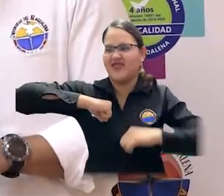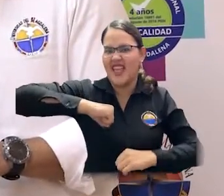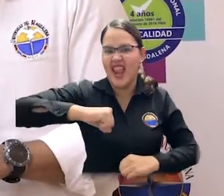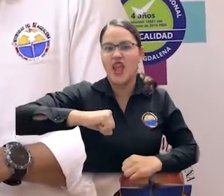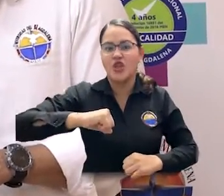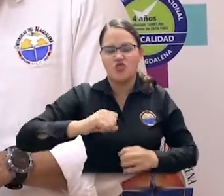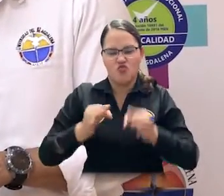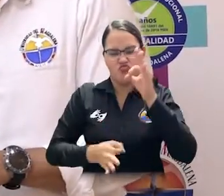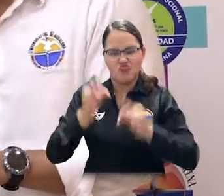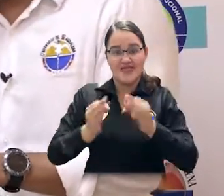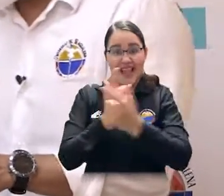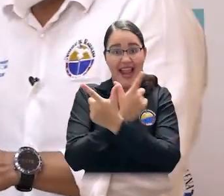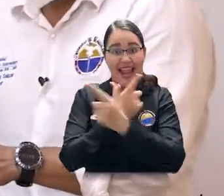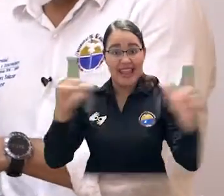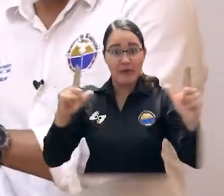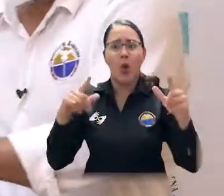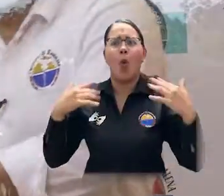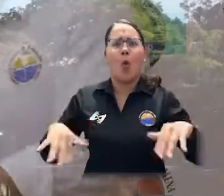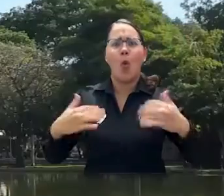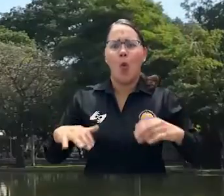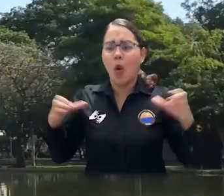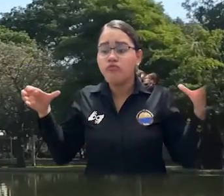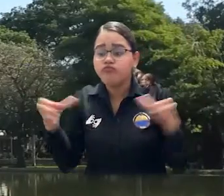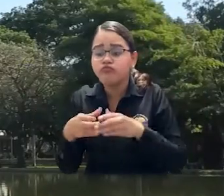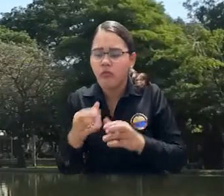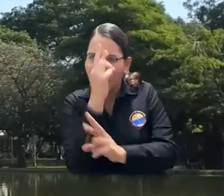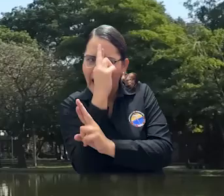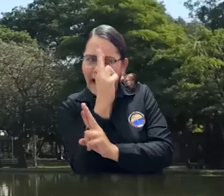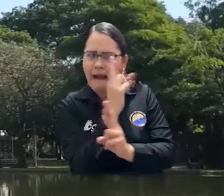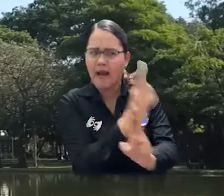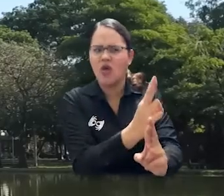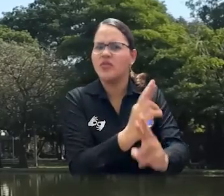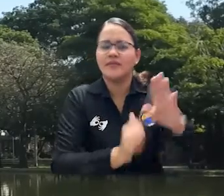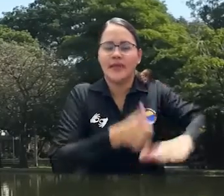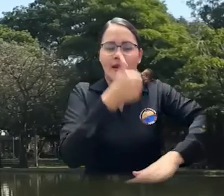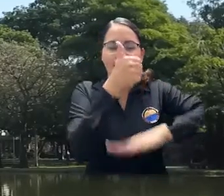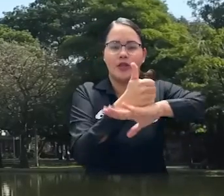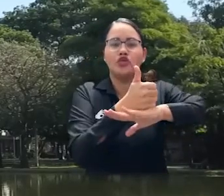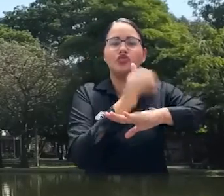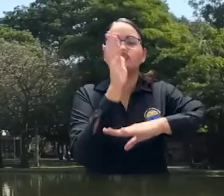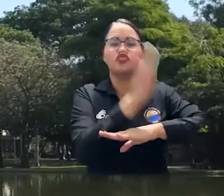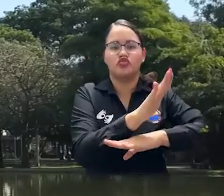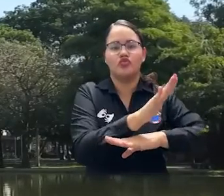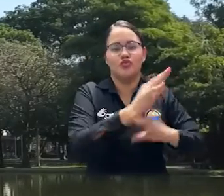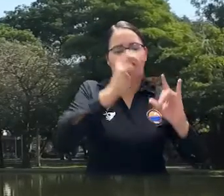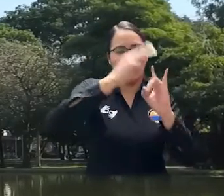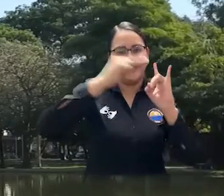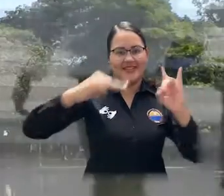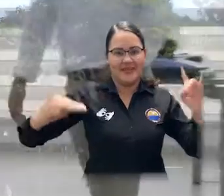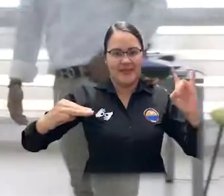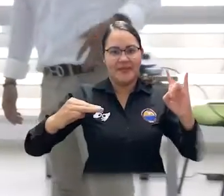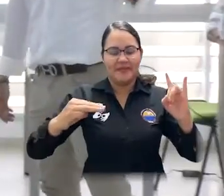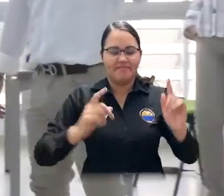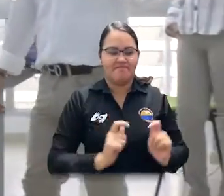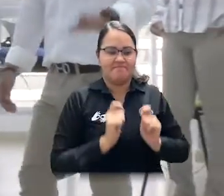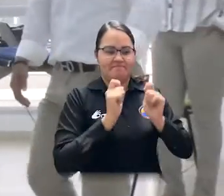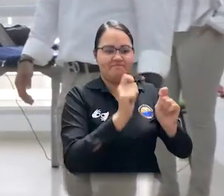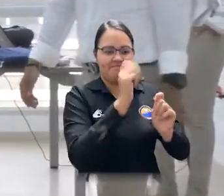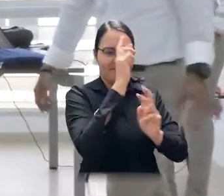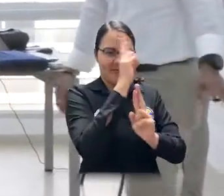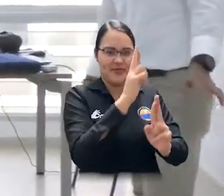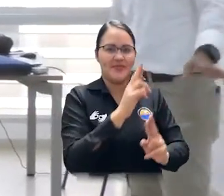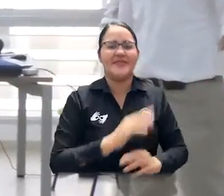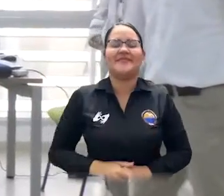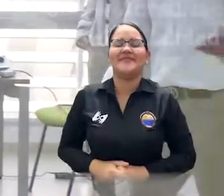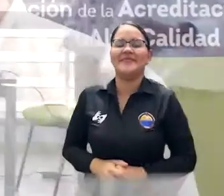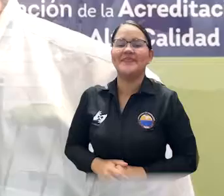reconocimiento al doctor Pablo Vera Salazar, rector de la Universidad del Magdalena. Esa pujanza, ese ejemplo para el país, para los